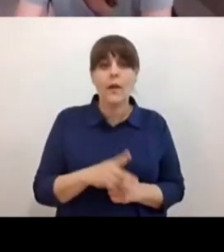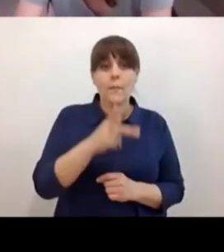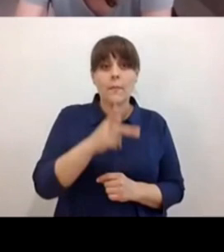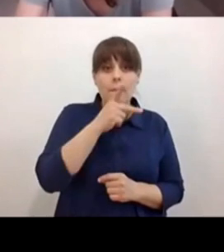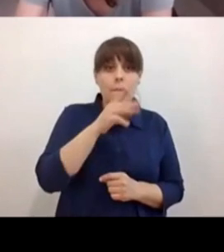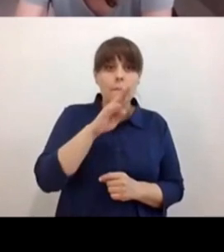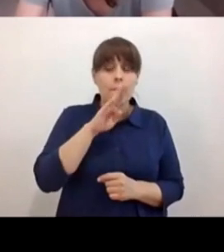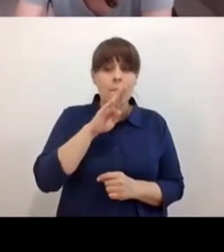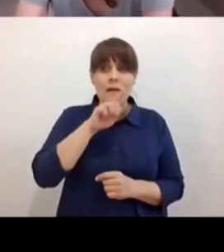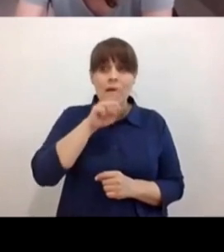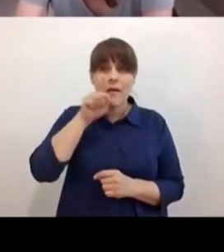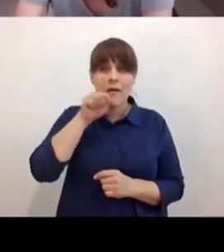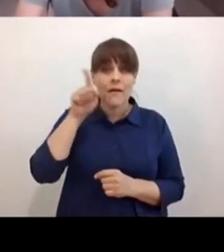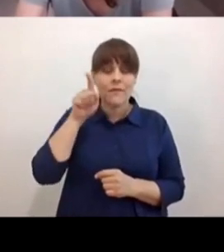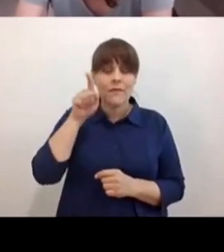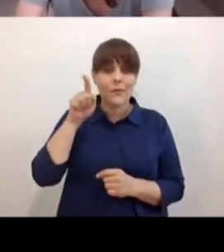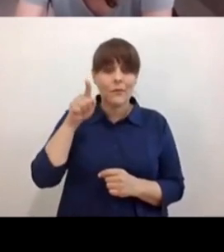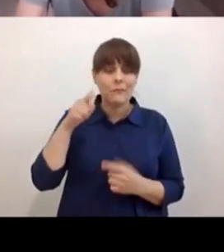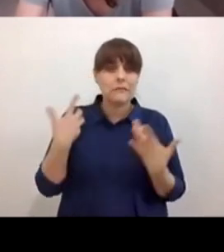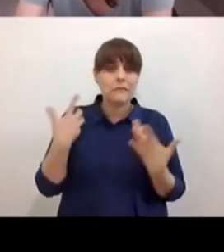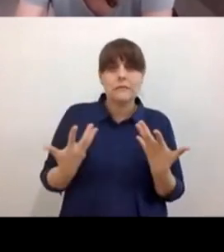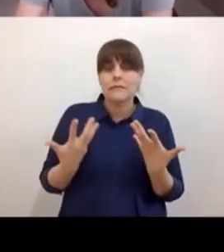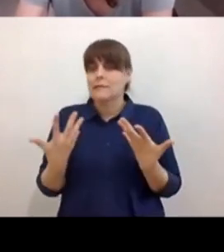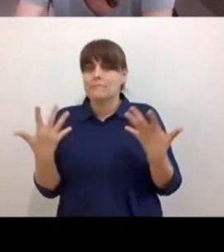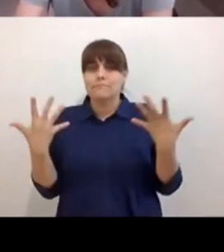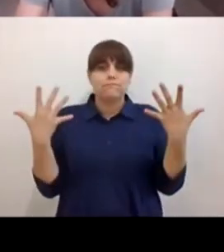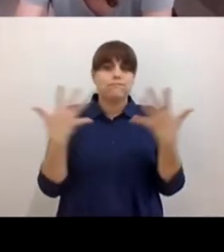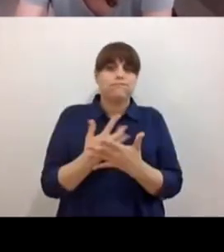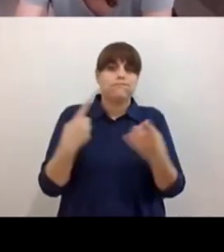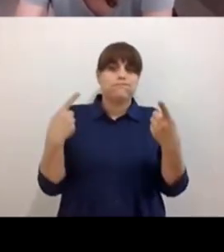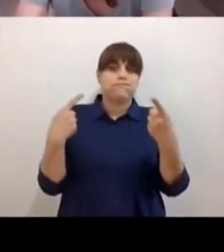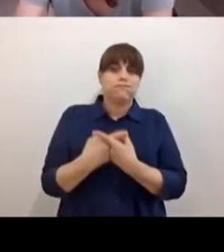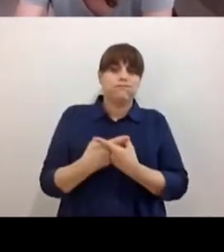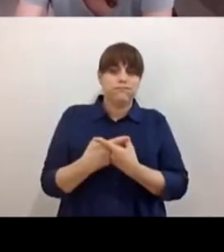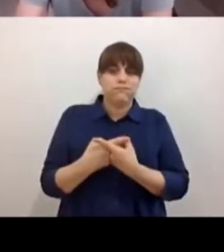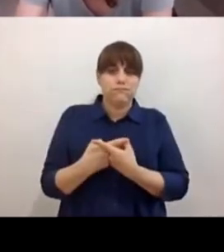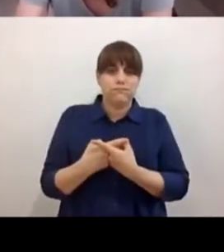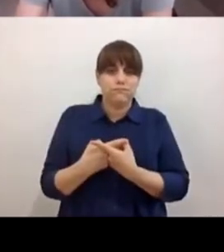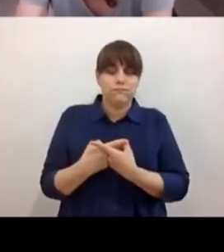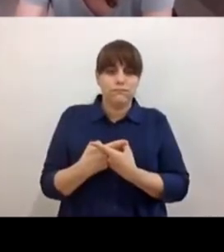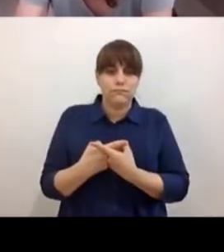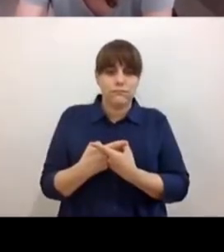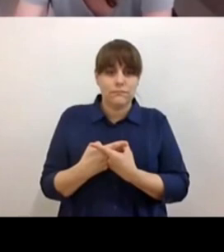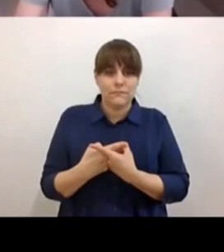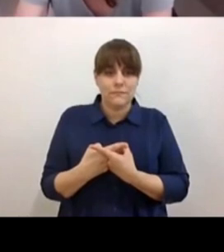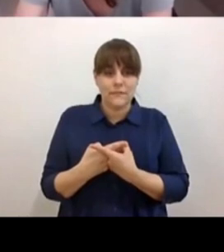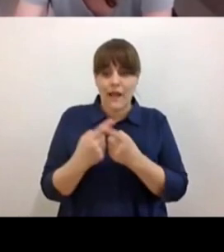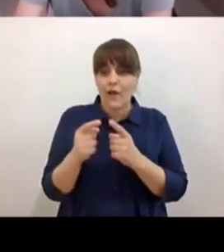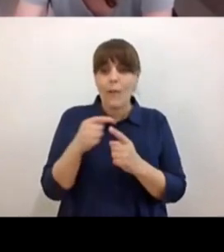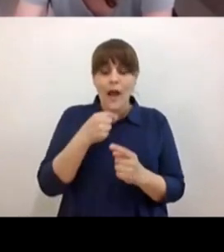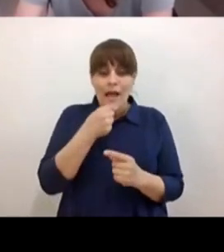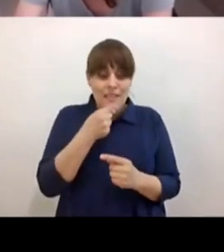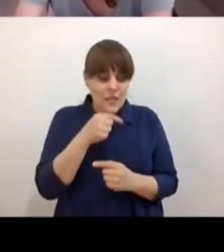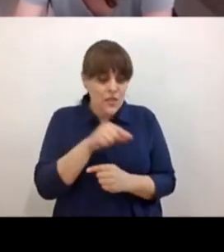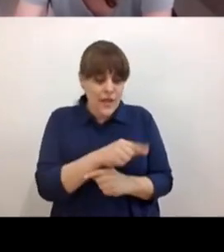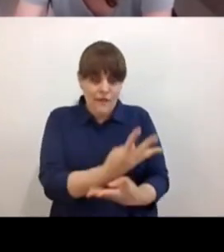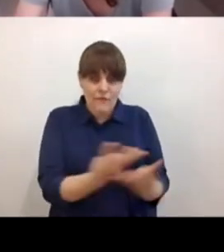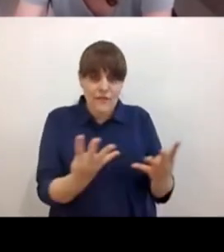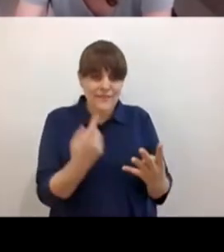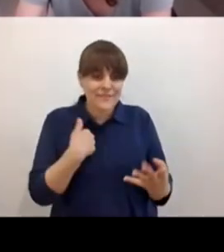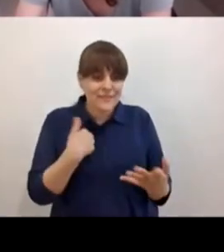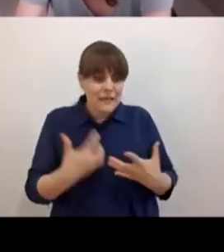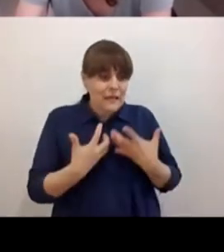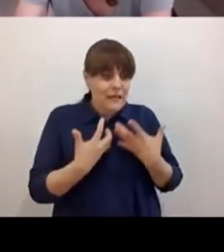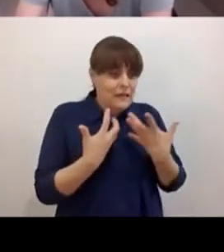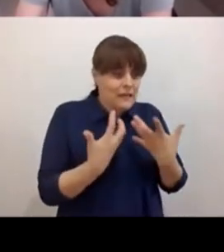desbordados emocionalmente es importante que ese desborde emocional no sea frente a los hijos está muy bien expresar está muy bien expresar que